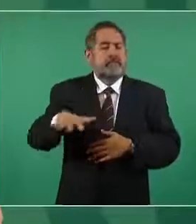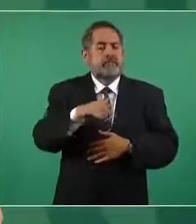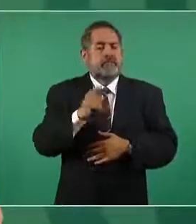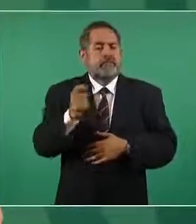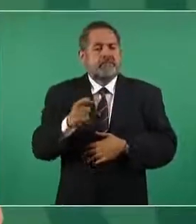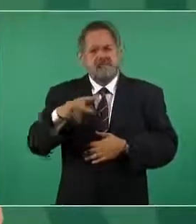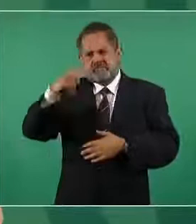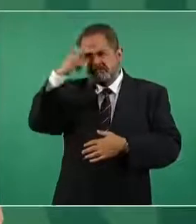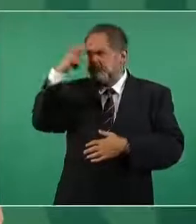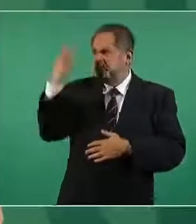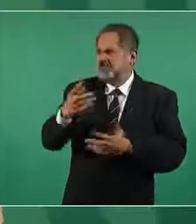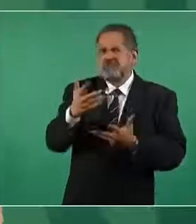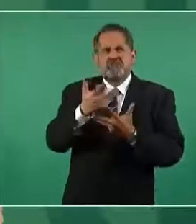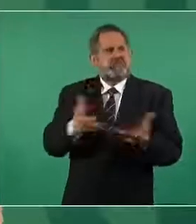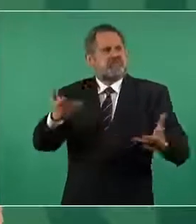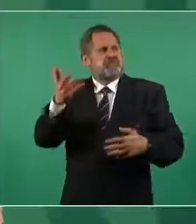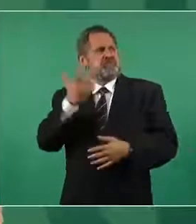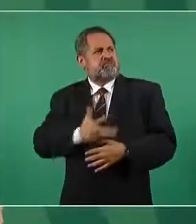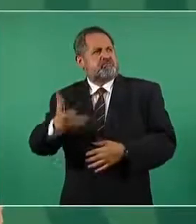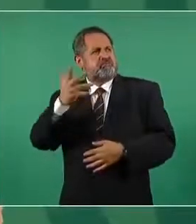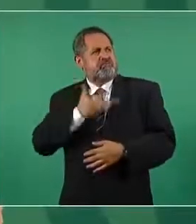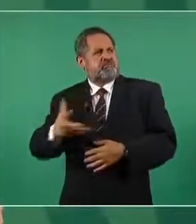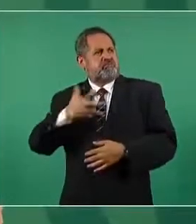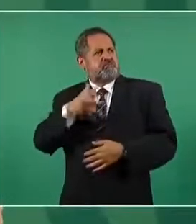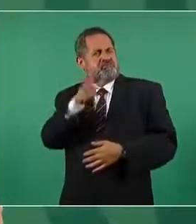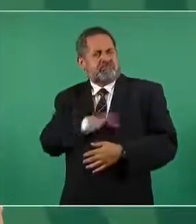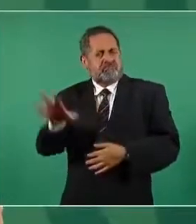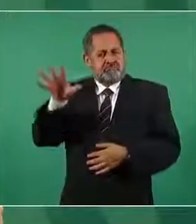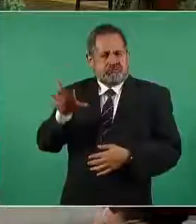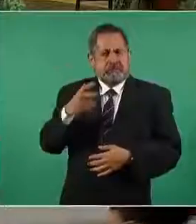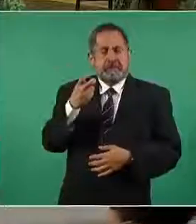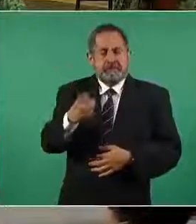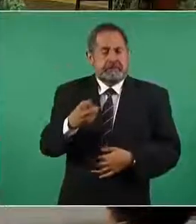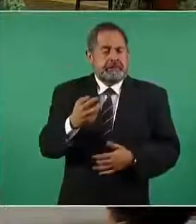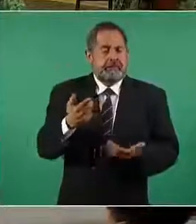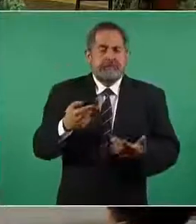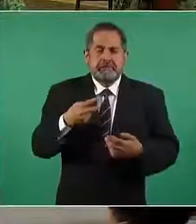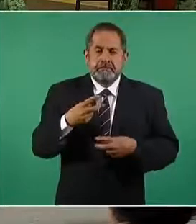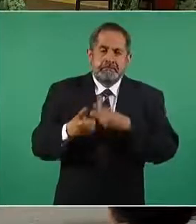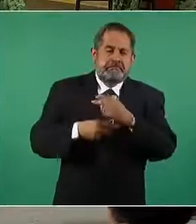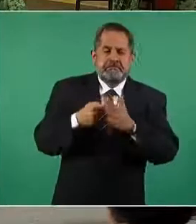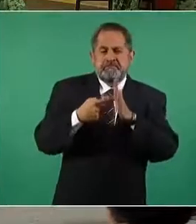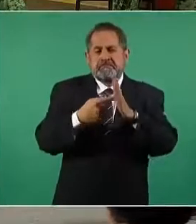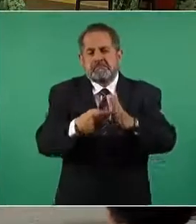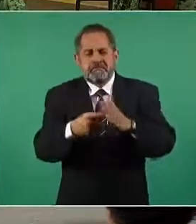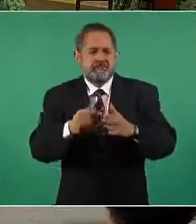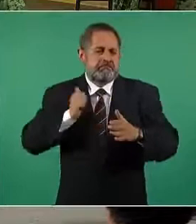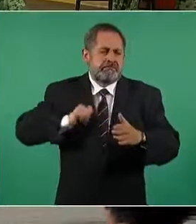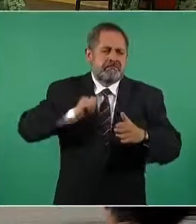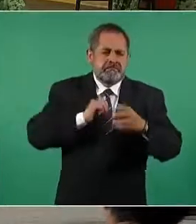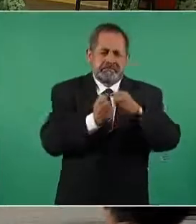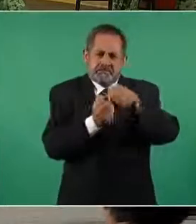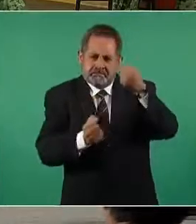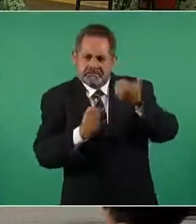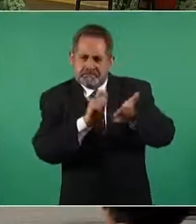grandeza de México y es para mostrar piezas códices